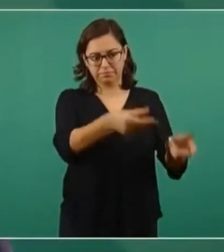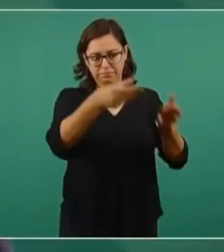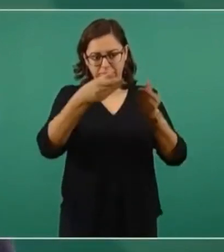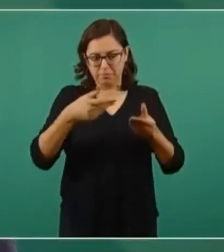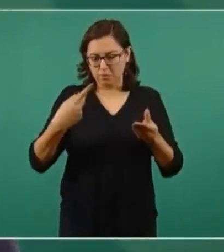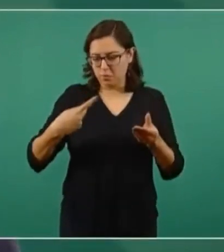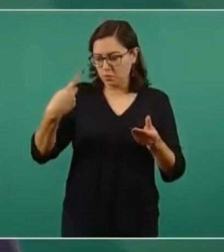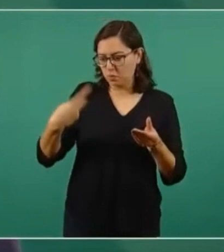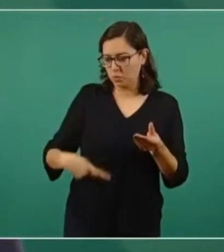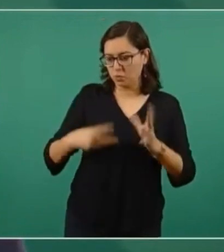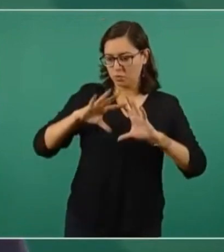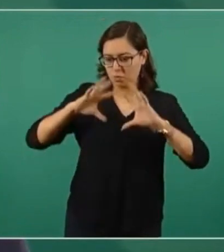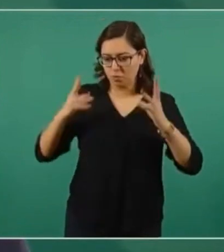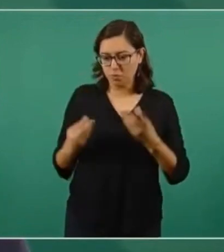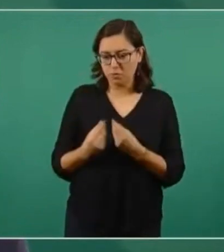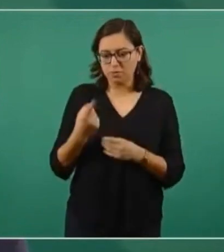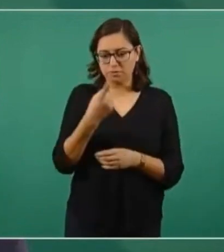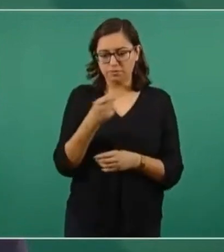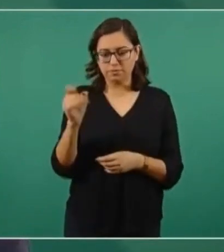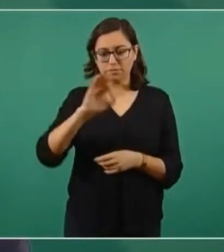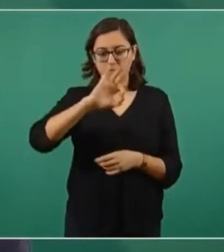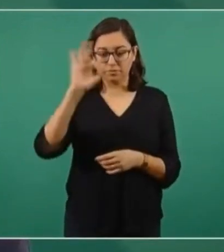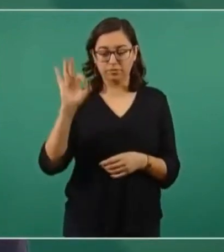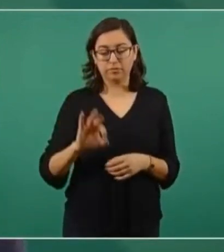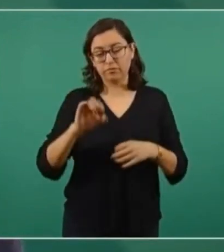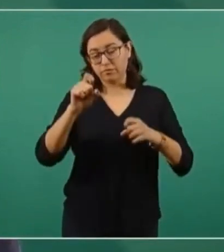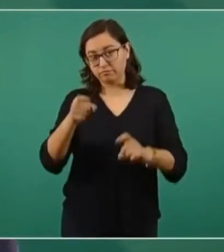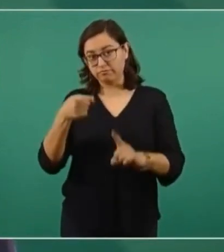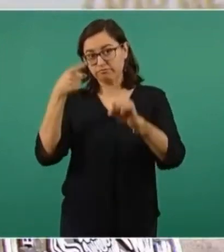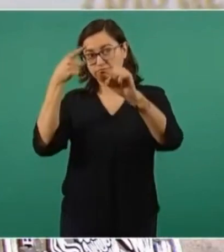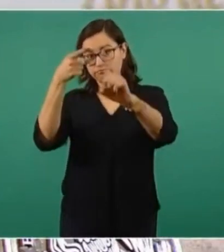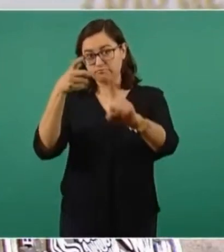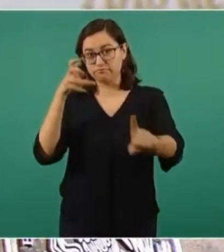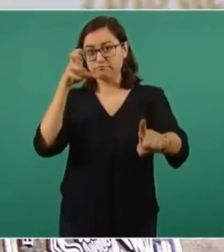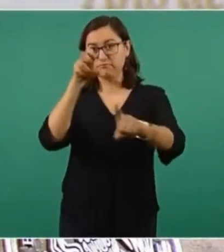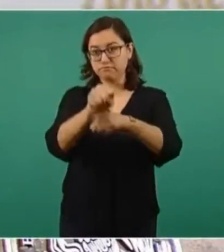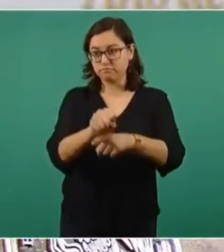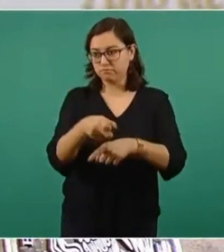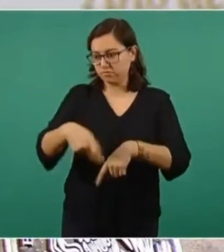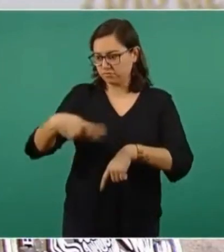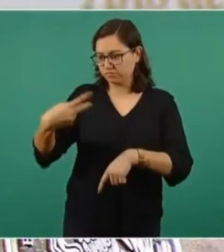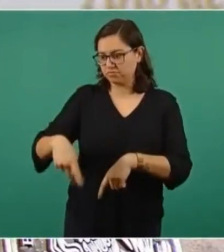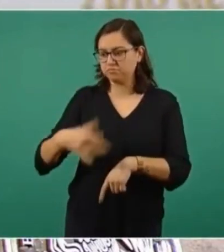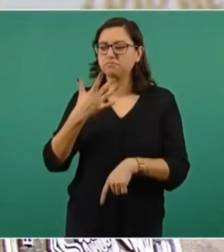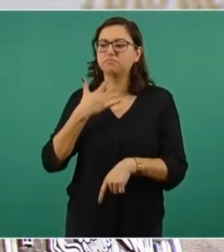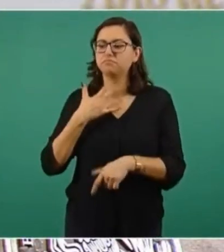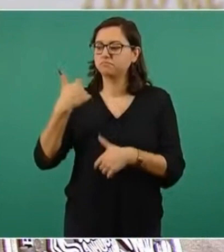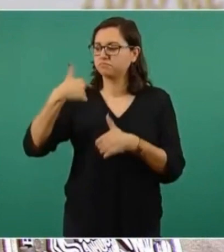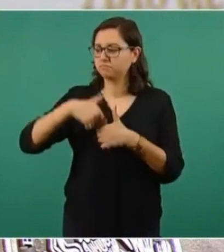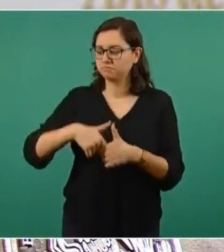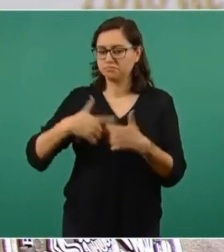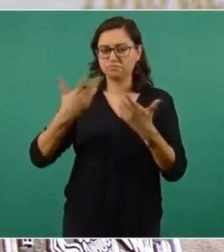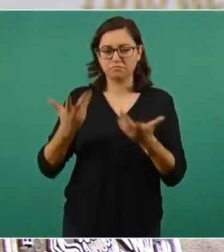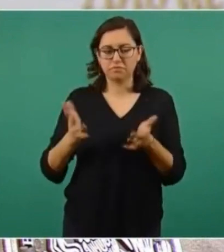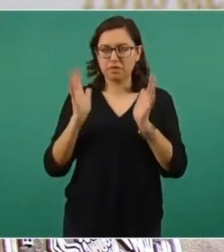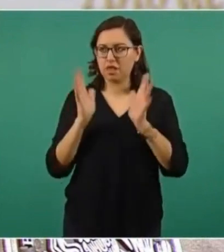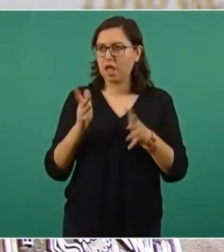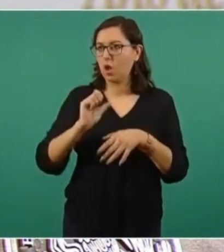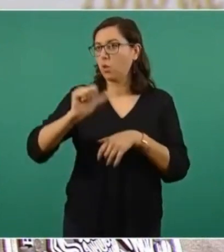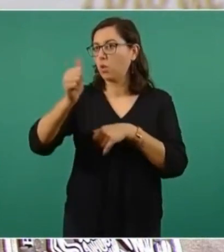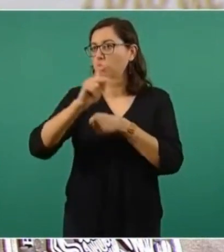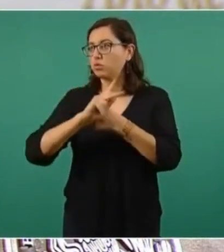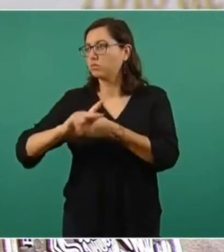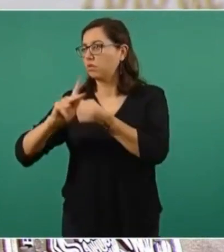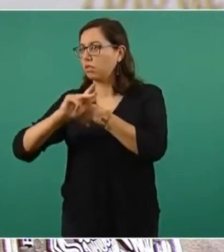para el cumplimiento de la meta de autosuficiencia en la producción de combustibles planteada por el